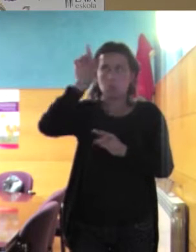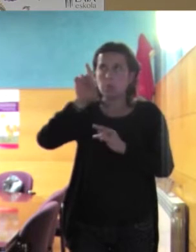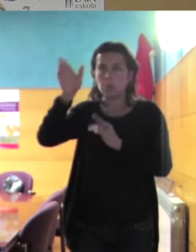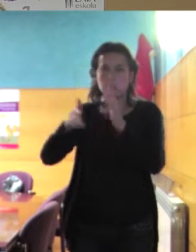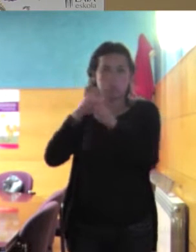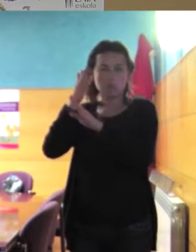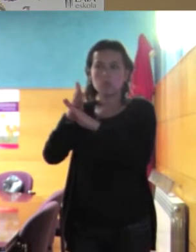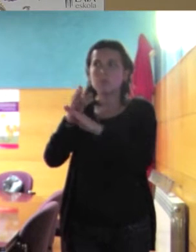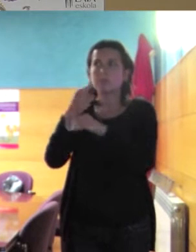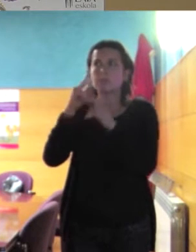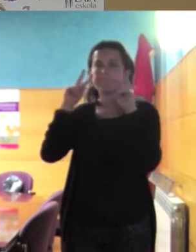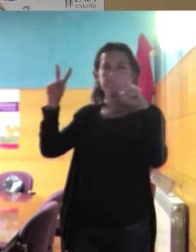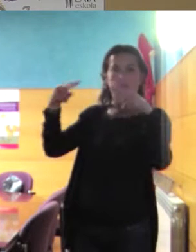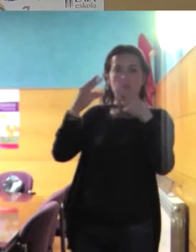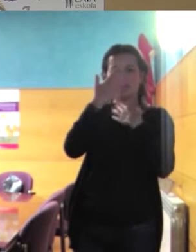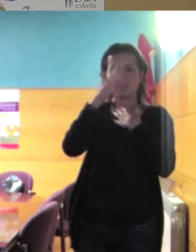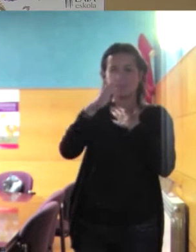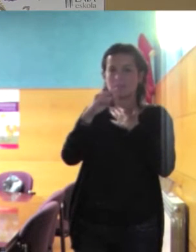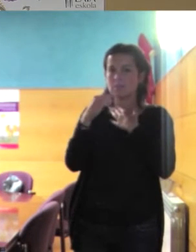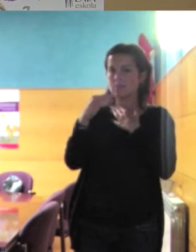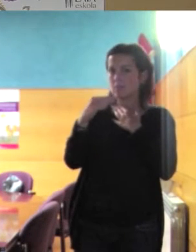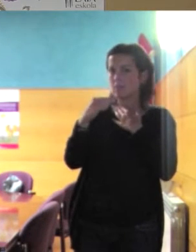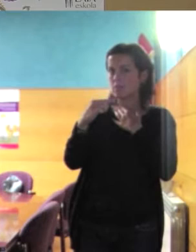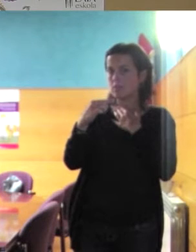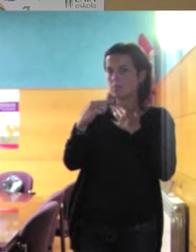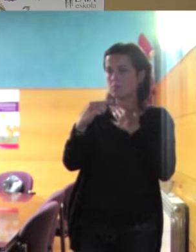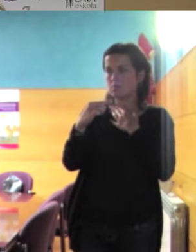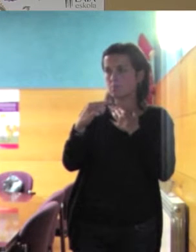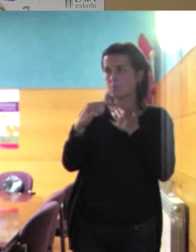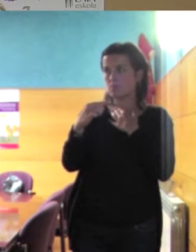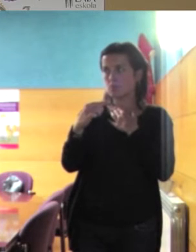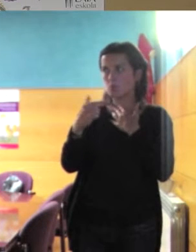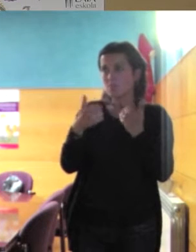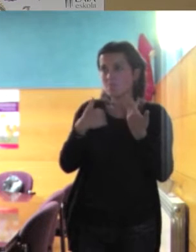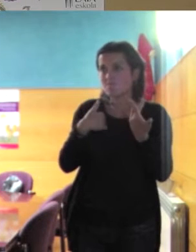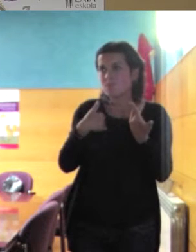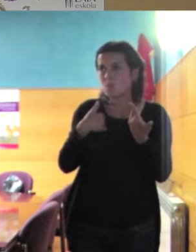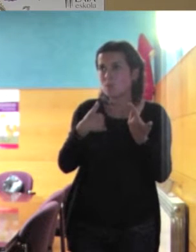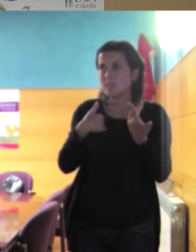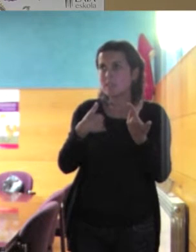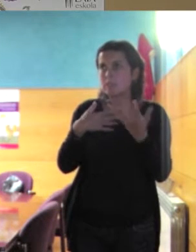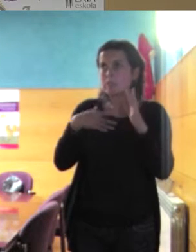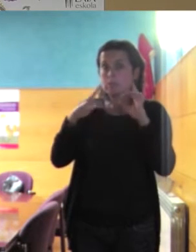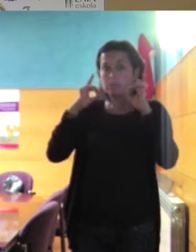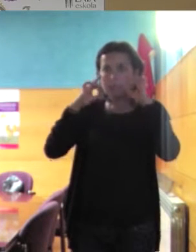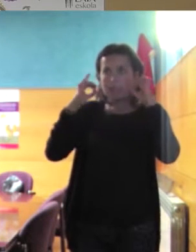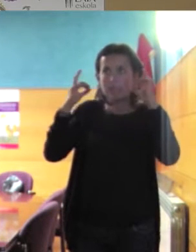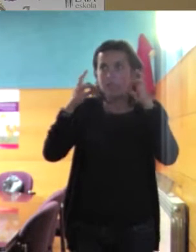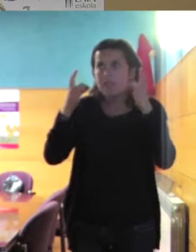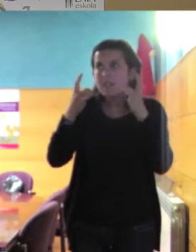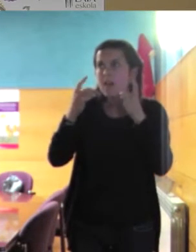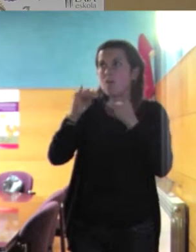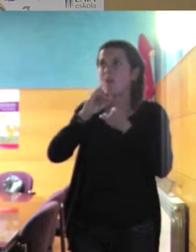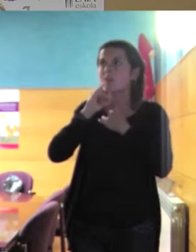sueca, pues seguramente, quizá, bueno, voy a estar muy motivada para hacer el gran esfuerzo que supone aprender esa